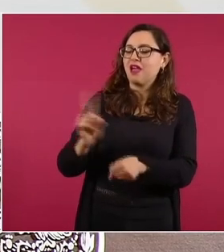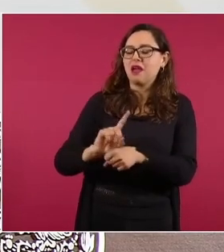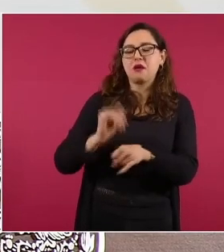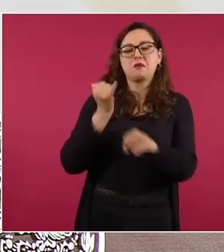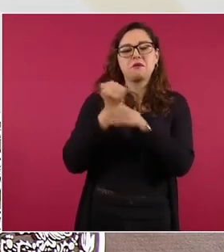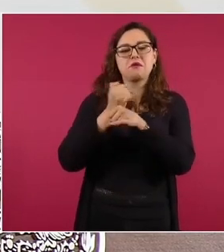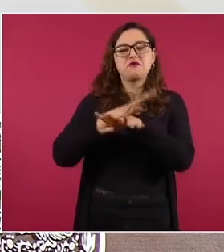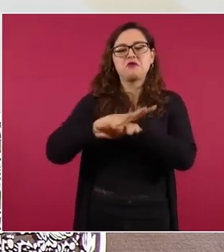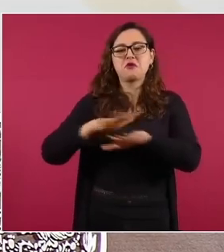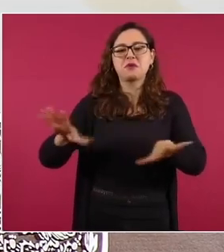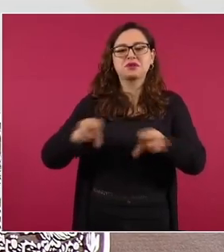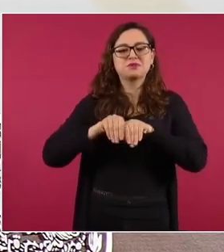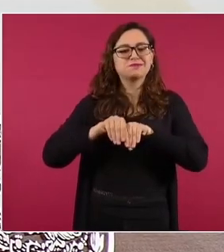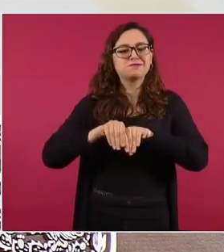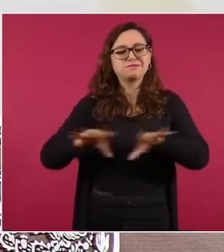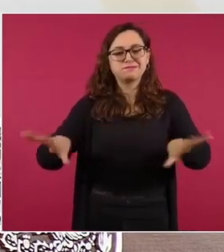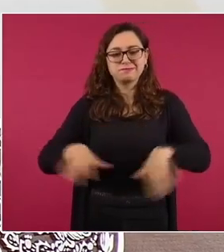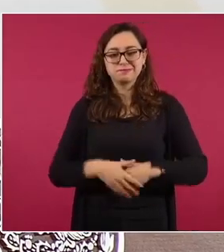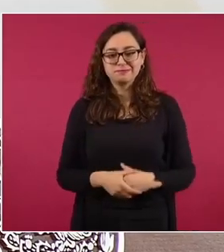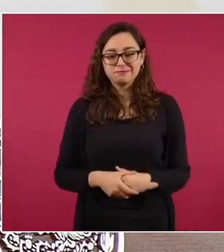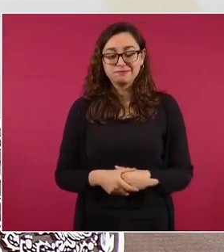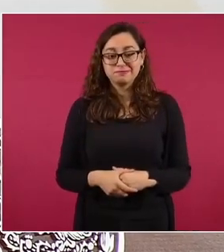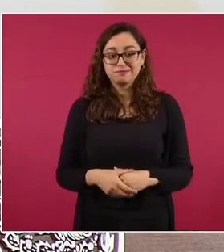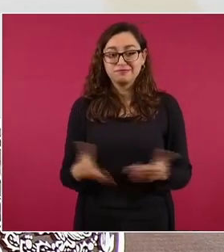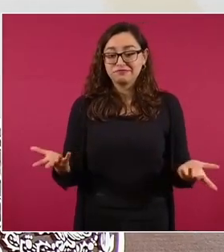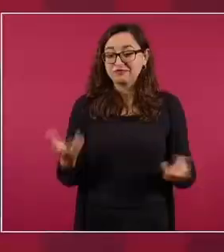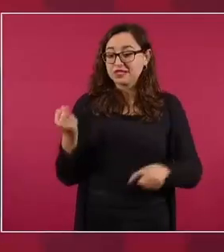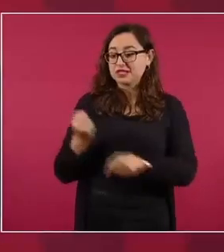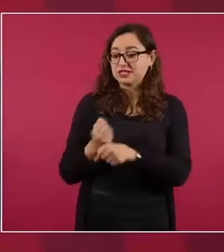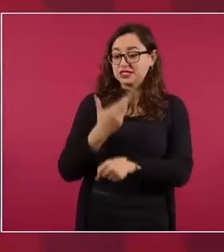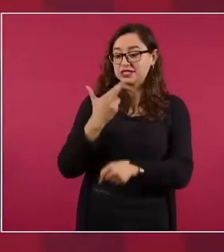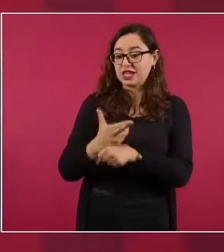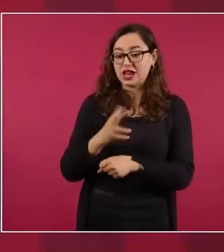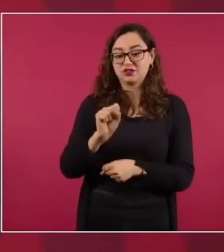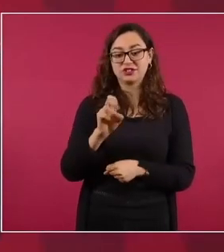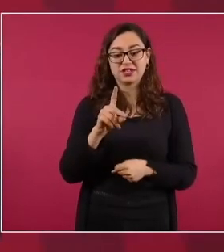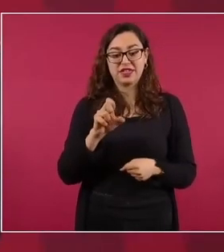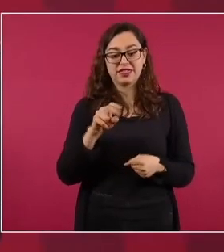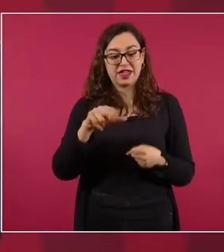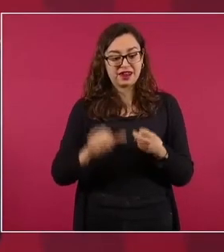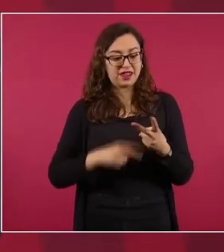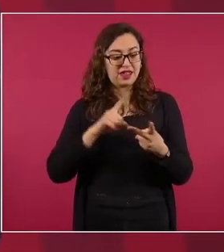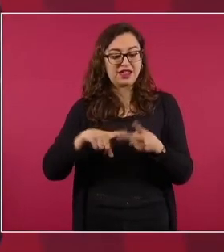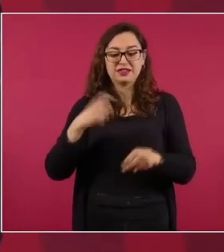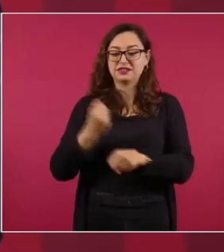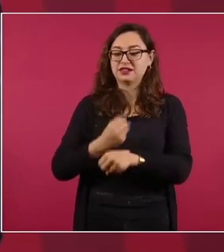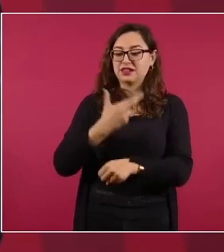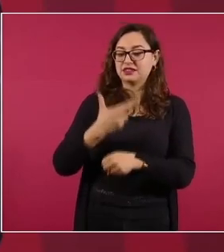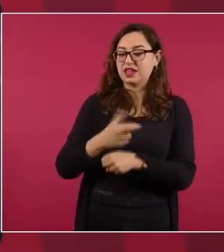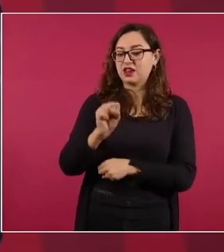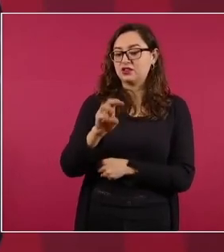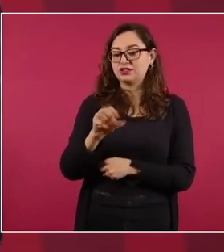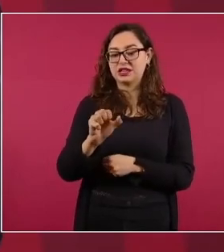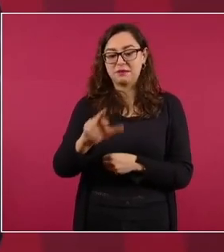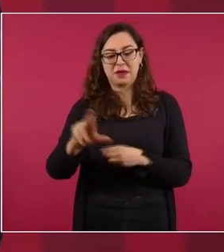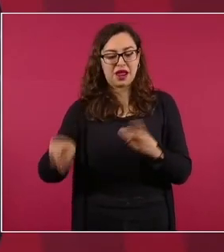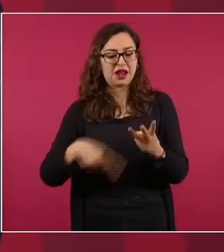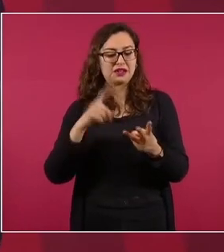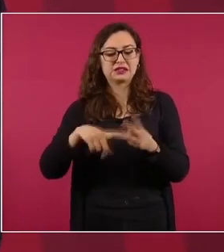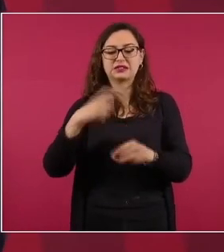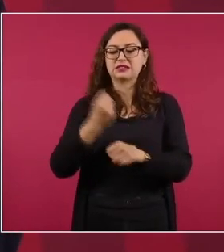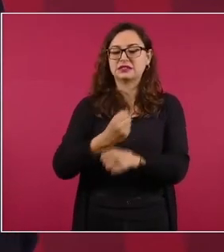Aquí viene el secretario de la Defensa, el secretario Marina, la secretaria de Seguridad Pública,